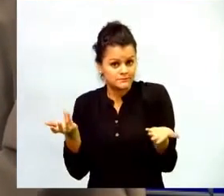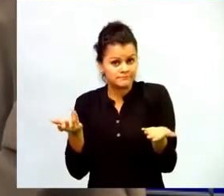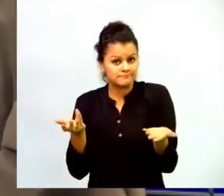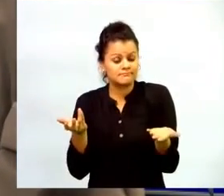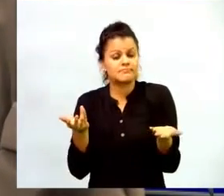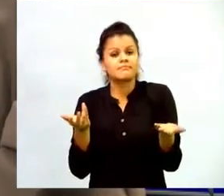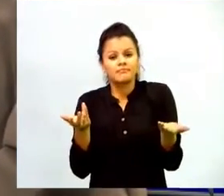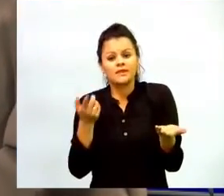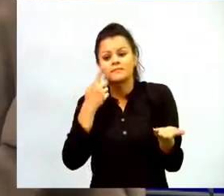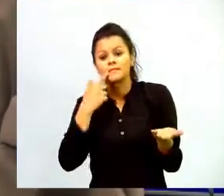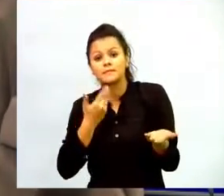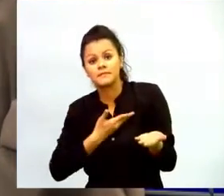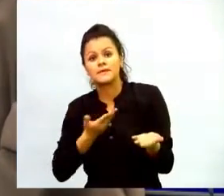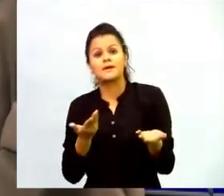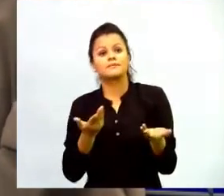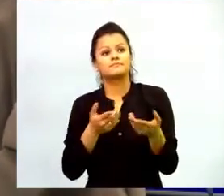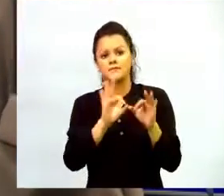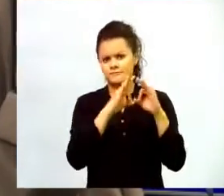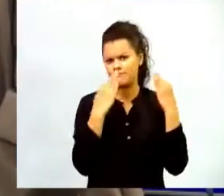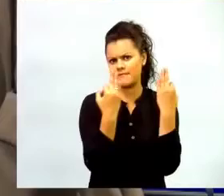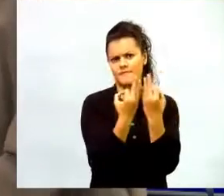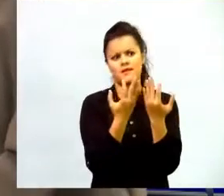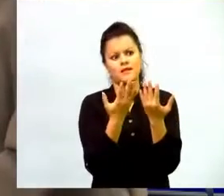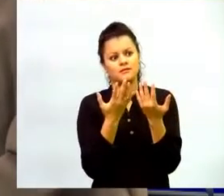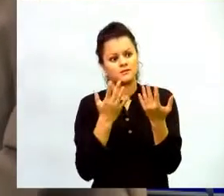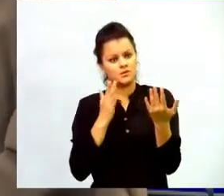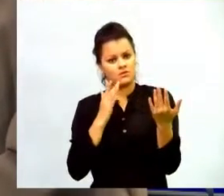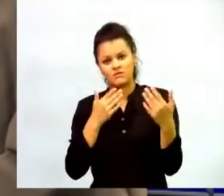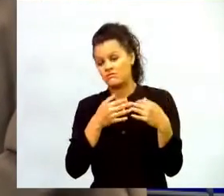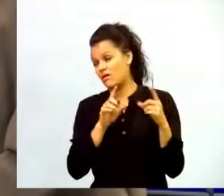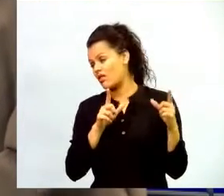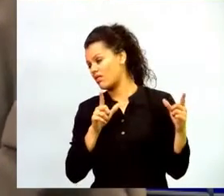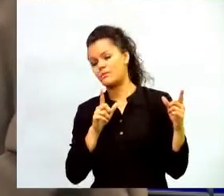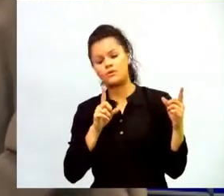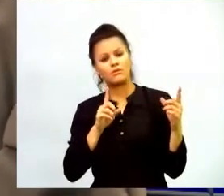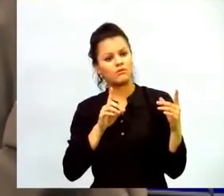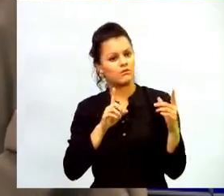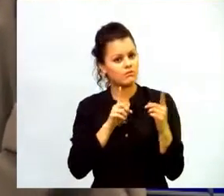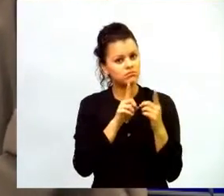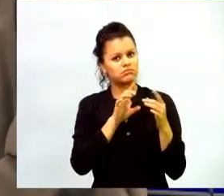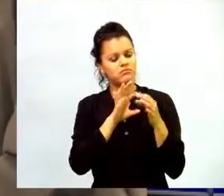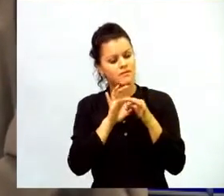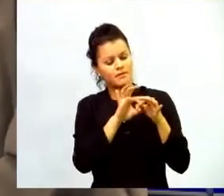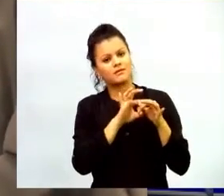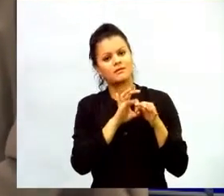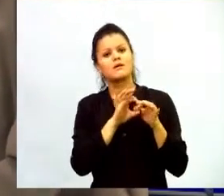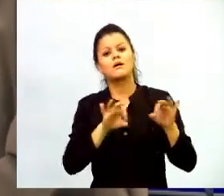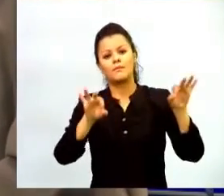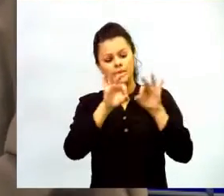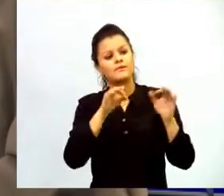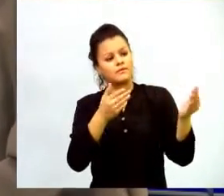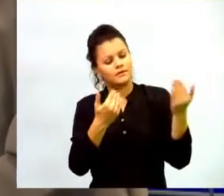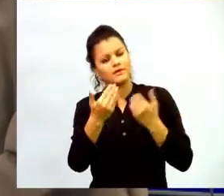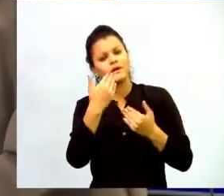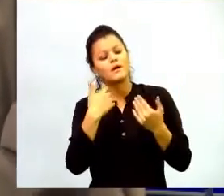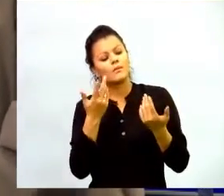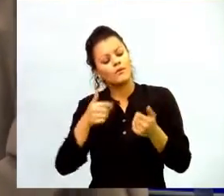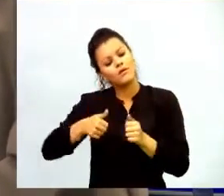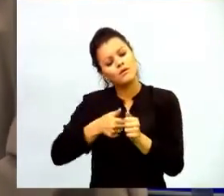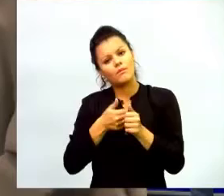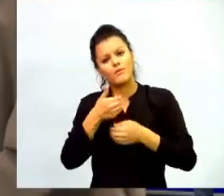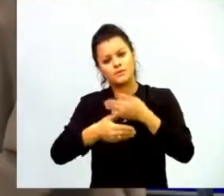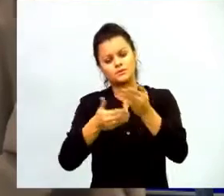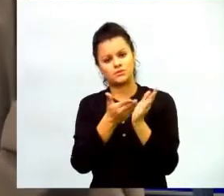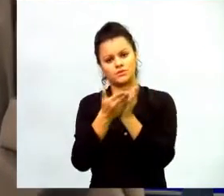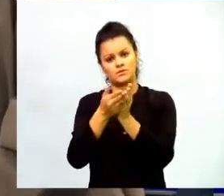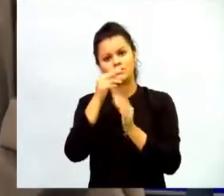padres de familia a las familias en todas sus complejidades a acompañar los procesos de educación de los niños y las